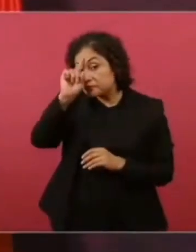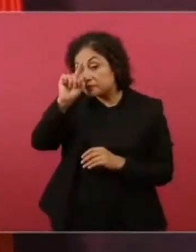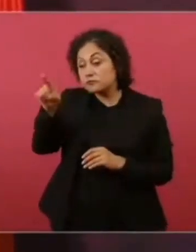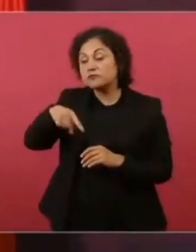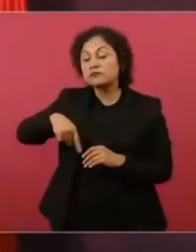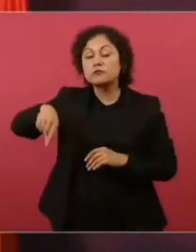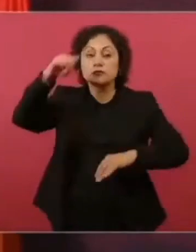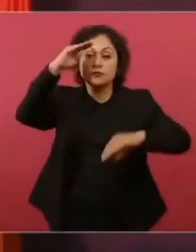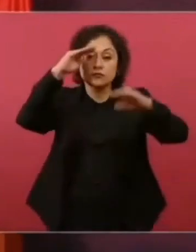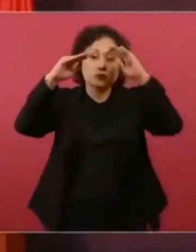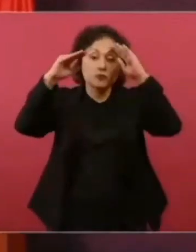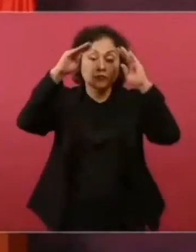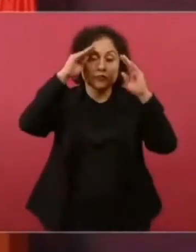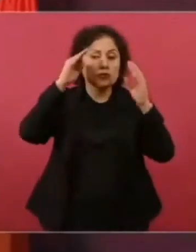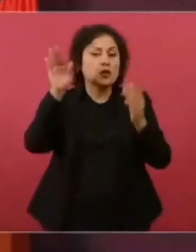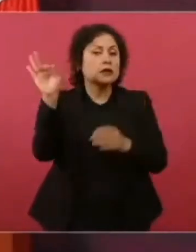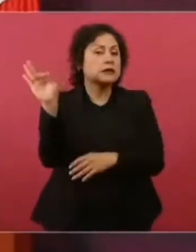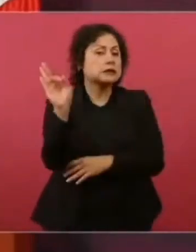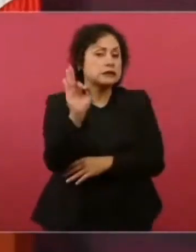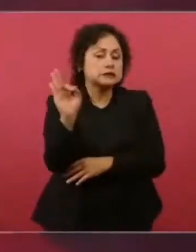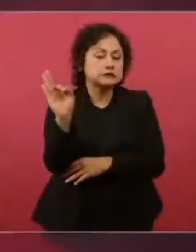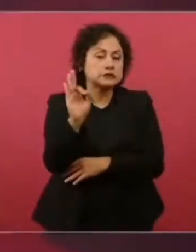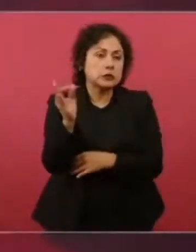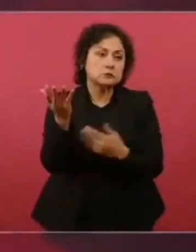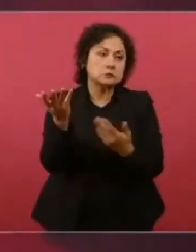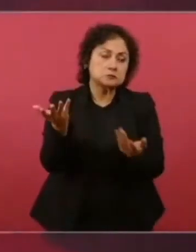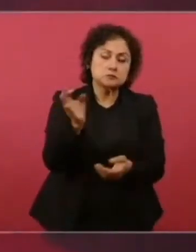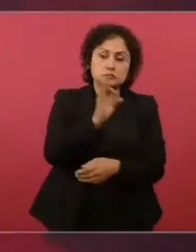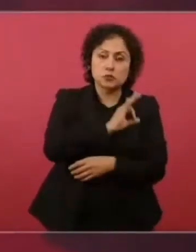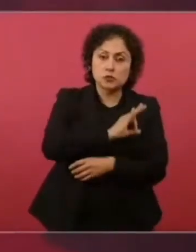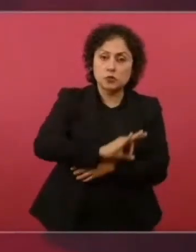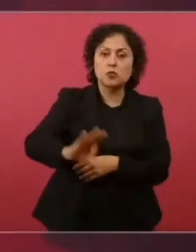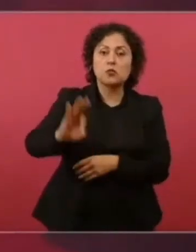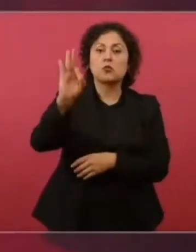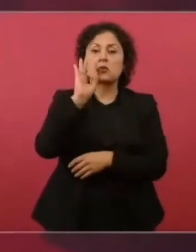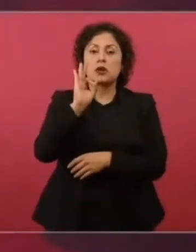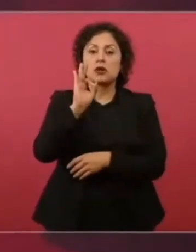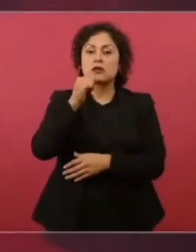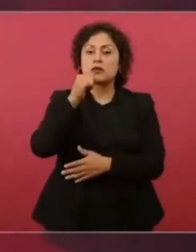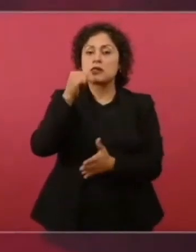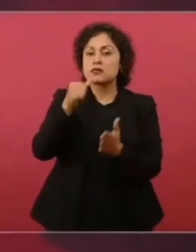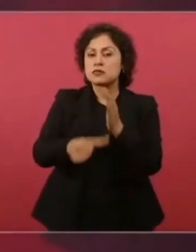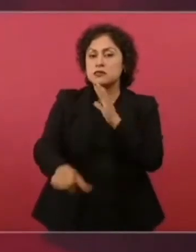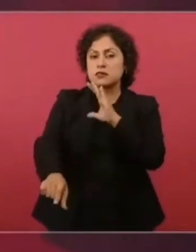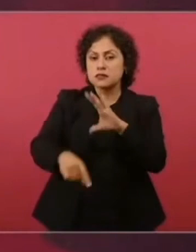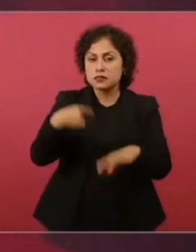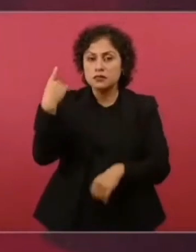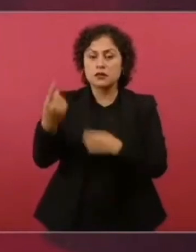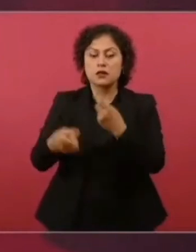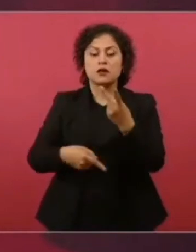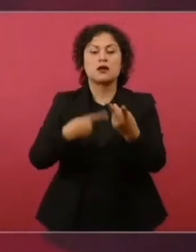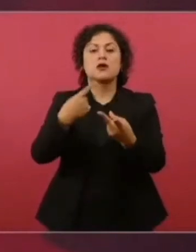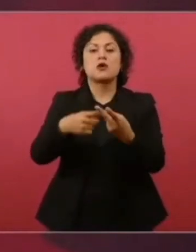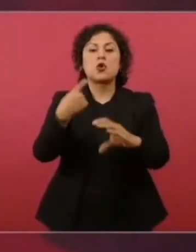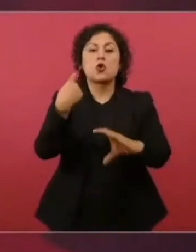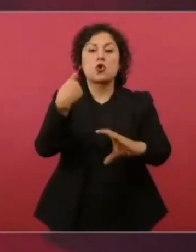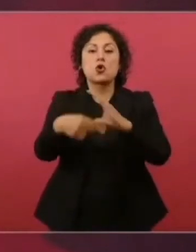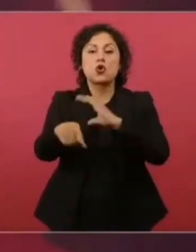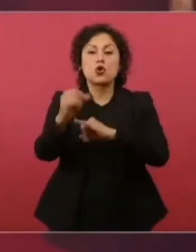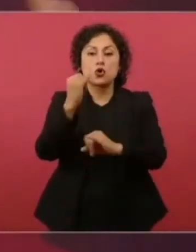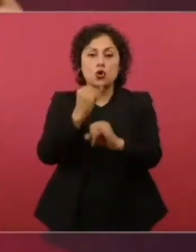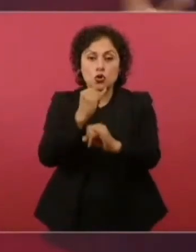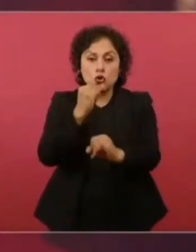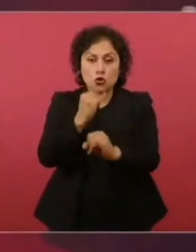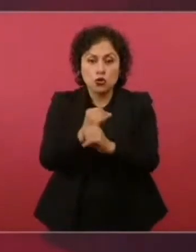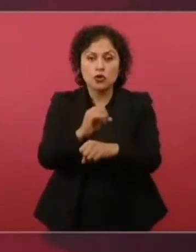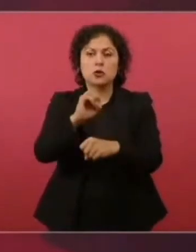por correo, de manera electrónica, que